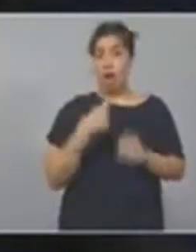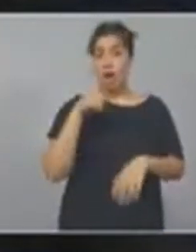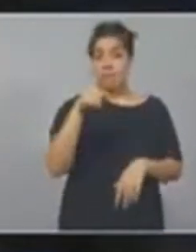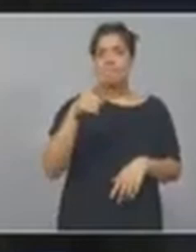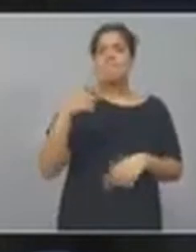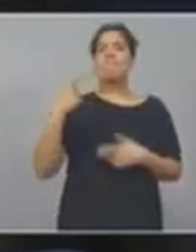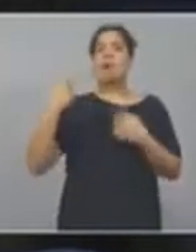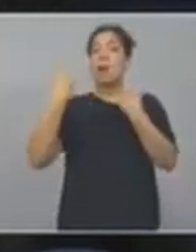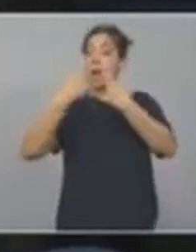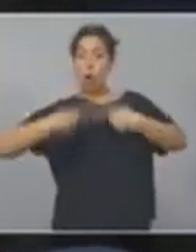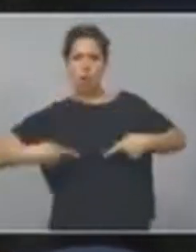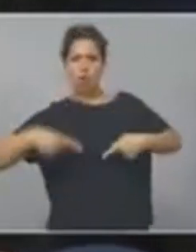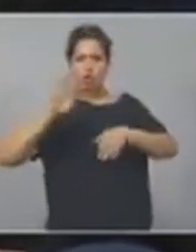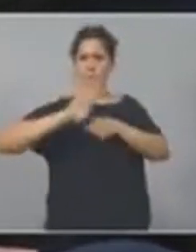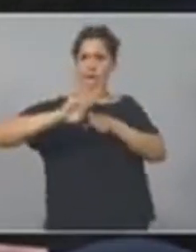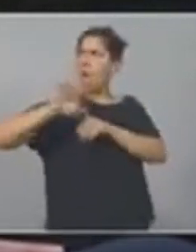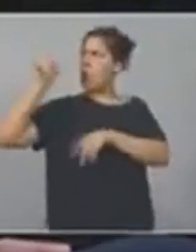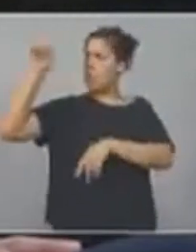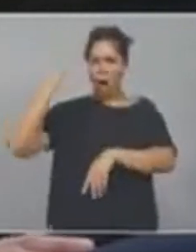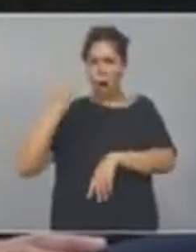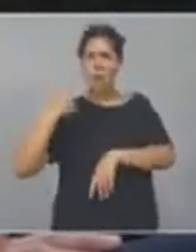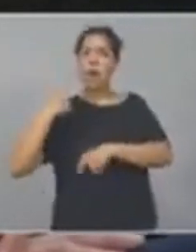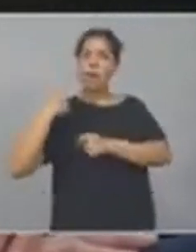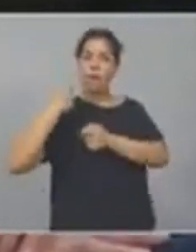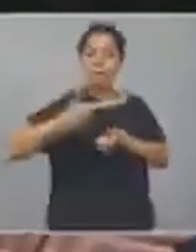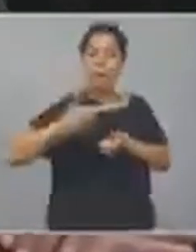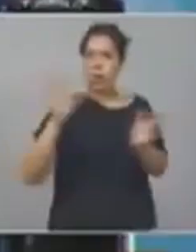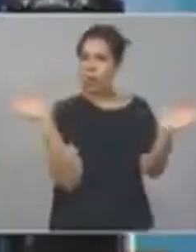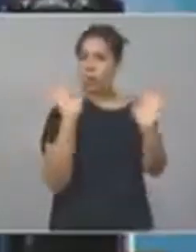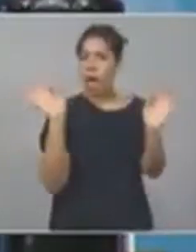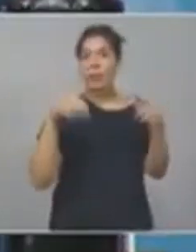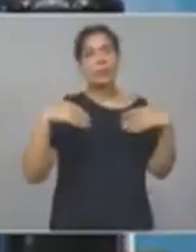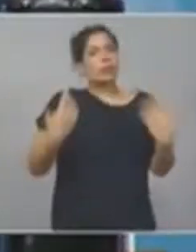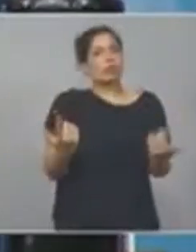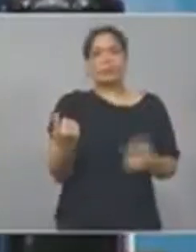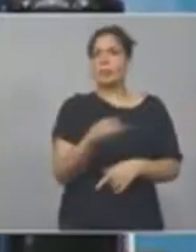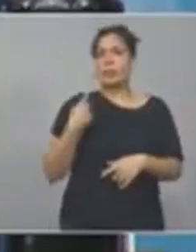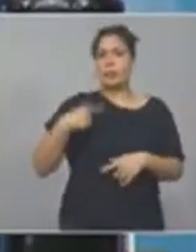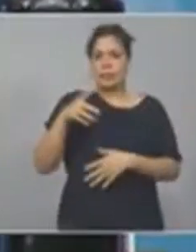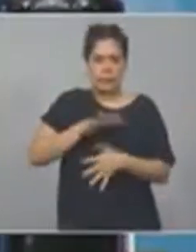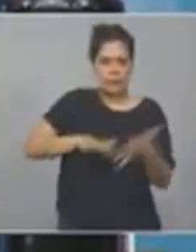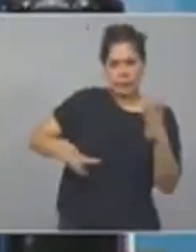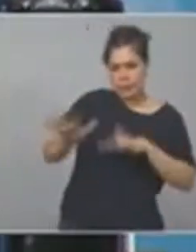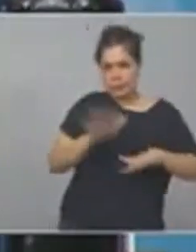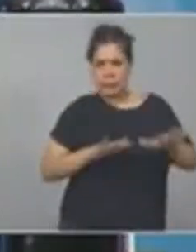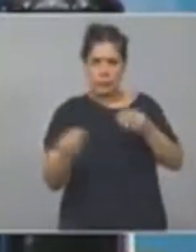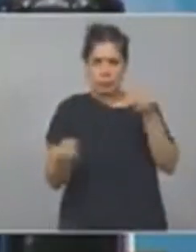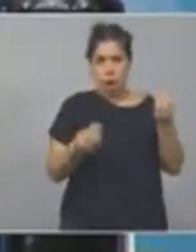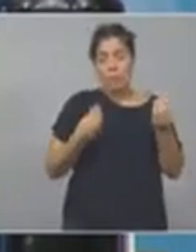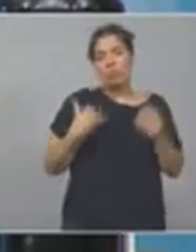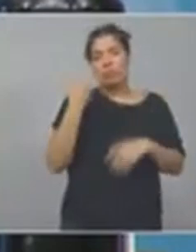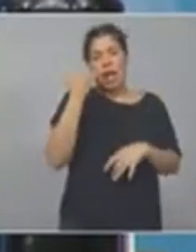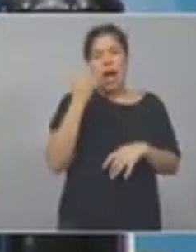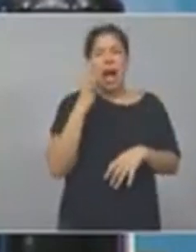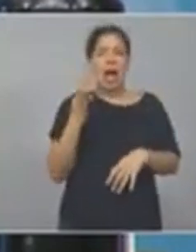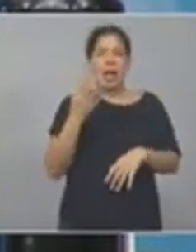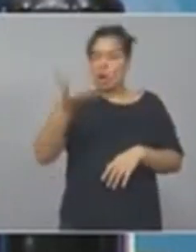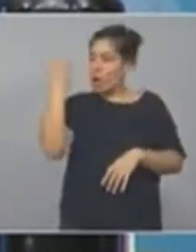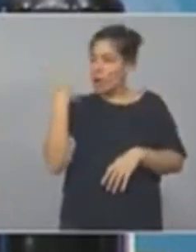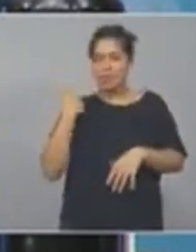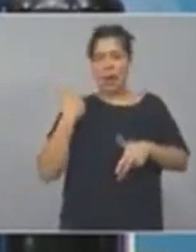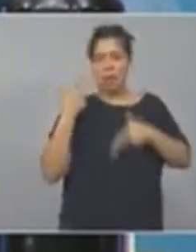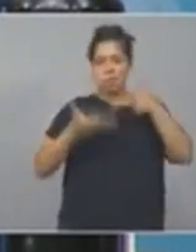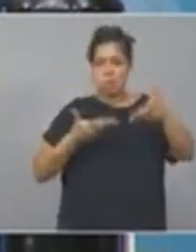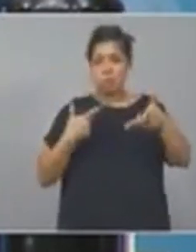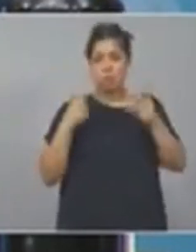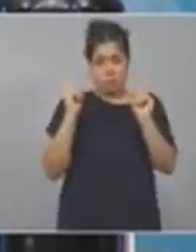produce de por sí un ahorro significativo. Por eso y por cuestiones políticas de las que ya hemos hablado del propio presidente